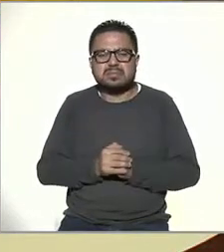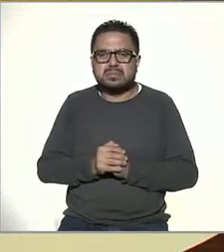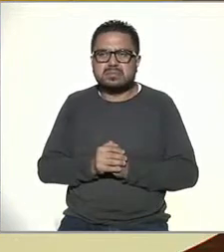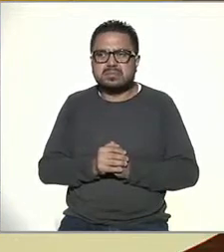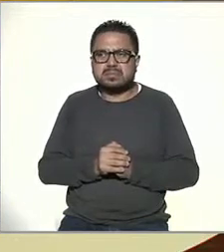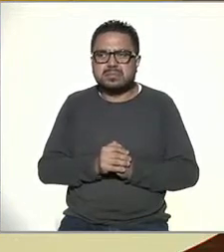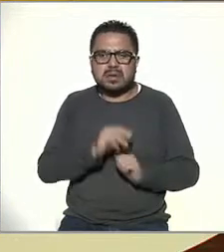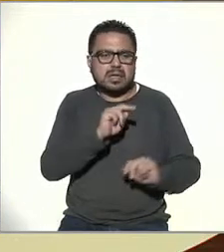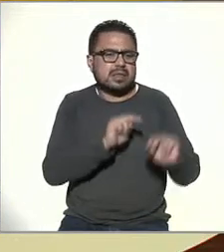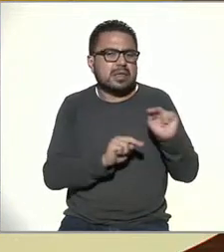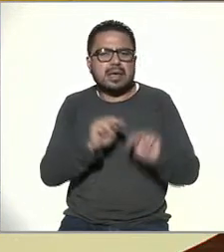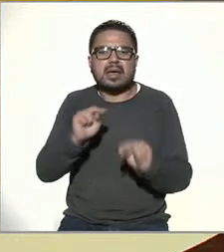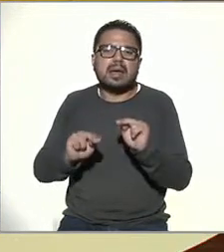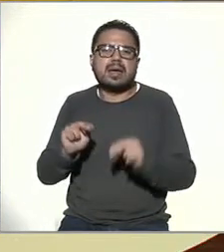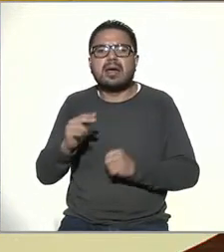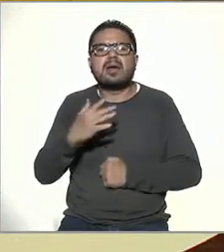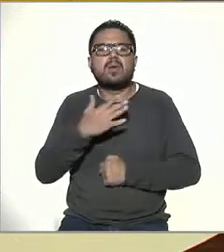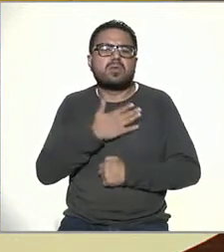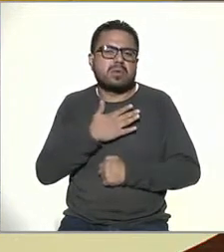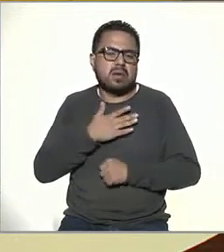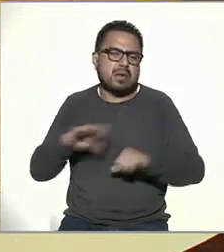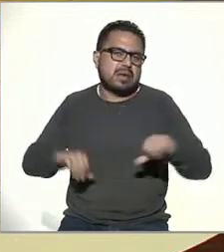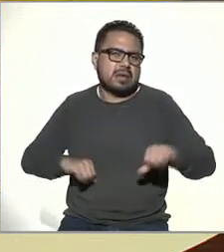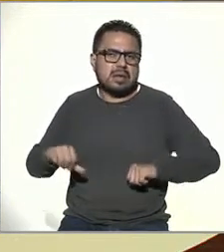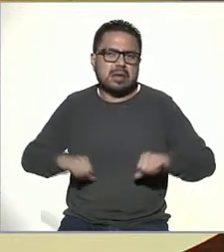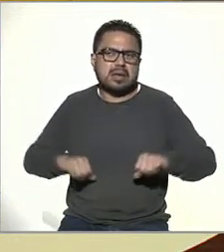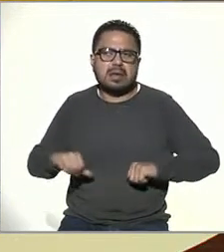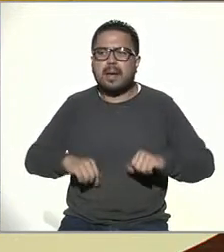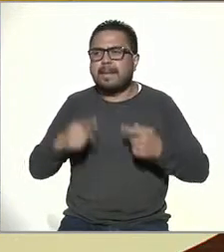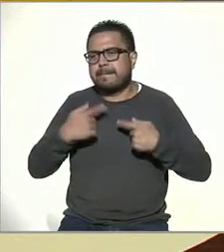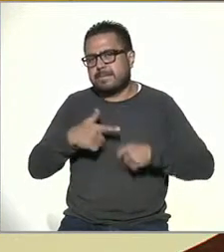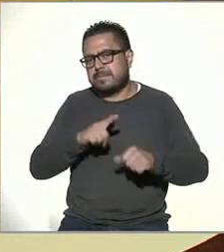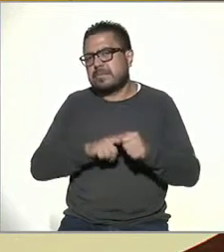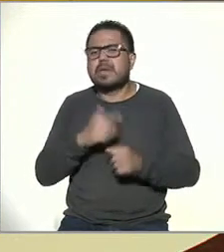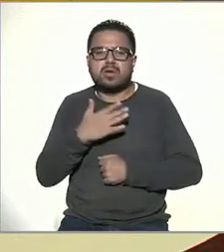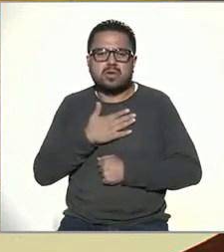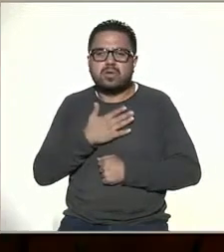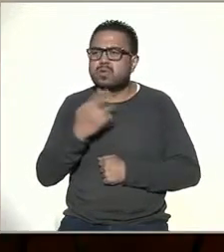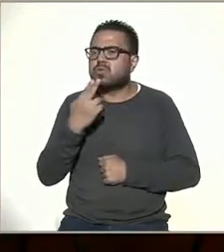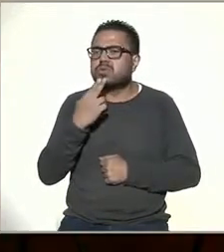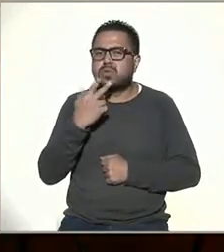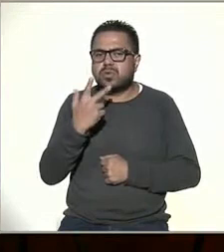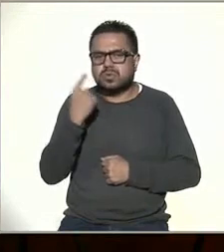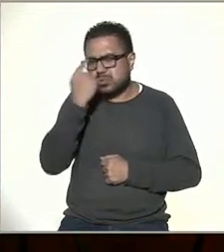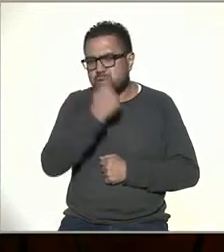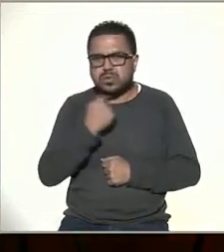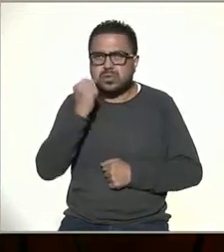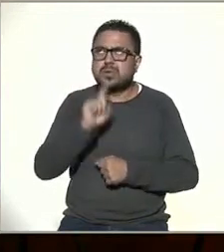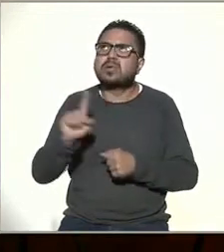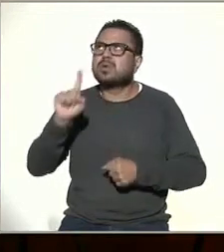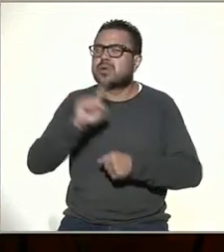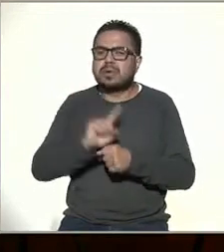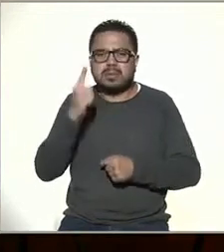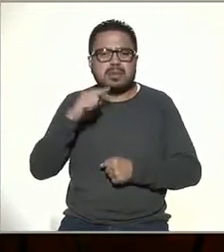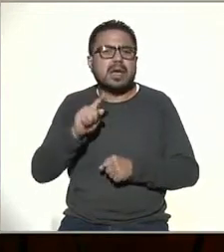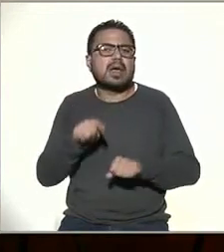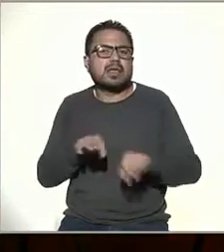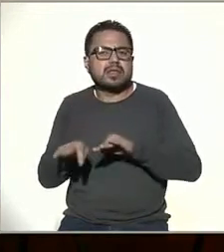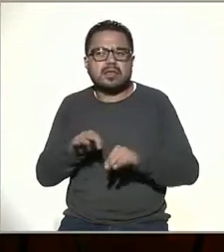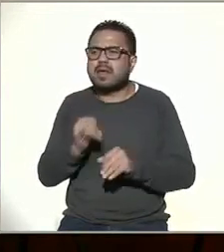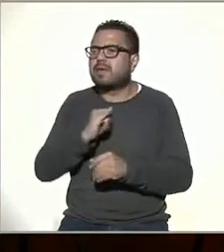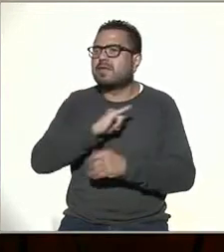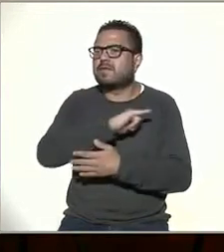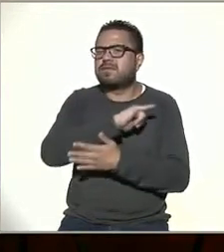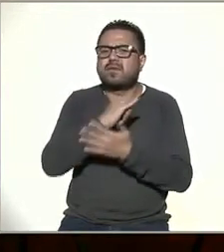Pues dependiendo de nuestra actividad, ¿no? Es como que, bueno, en lo personal la uso ocho horas al día creo para trabajo, información.